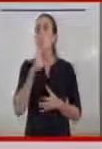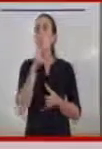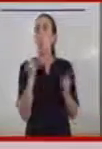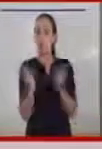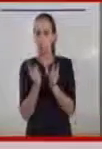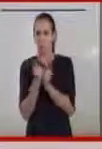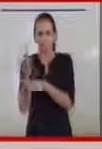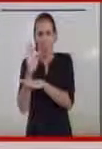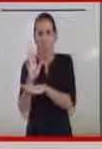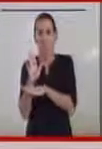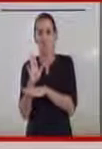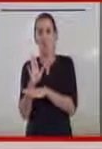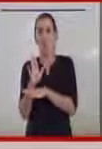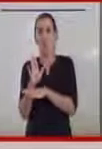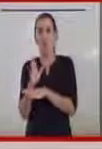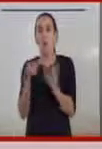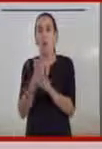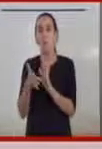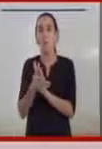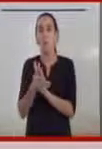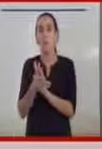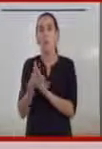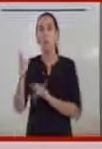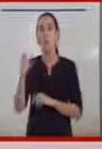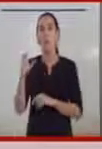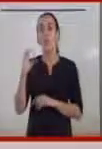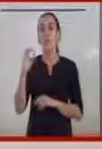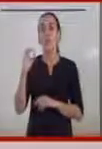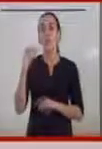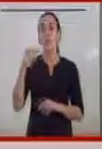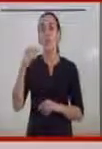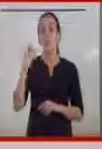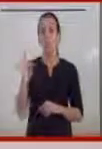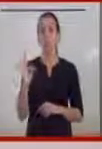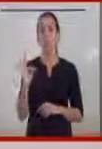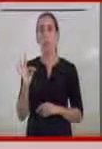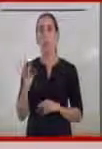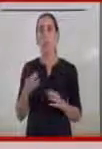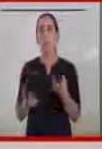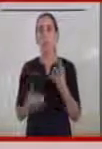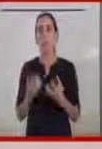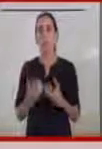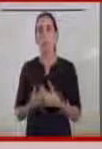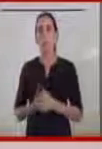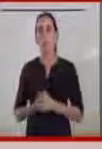presentación de lo que es el robot de cocina con cuatro…